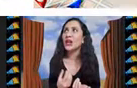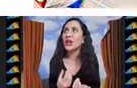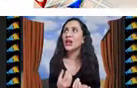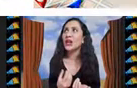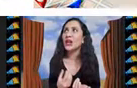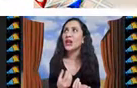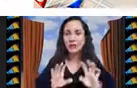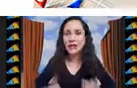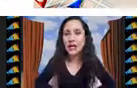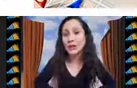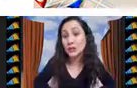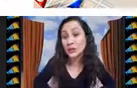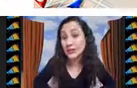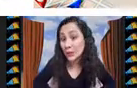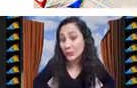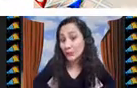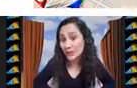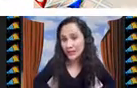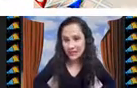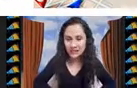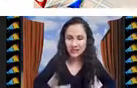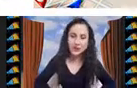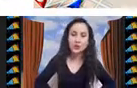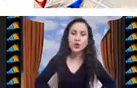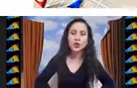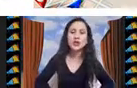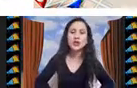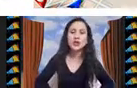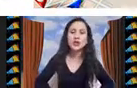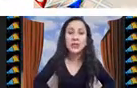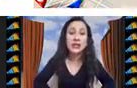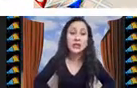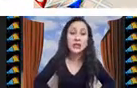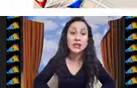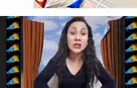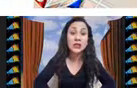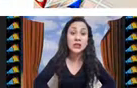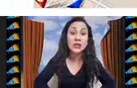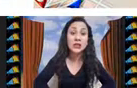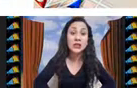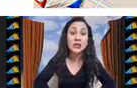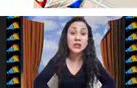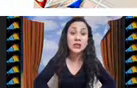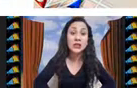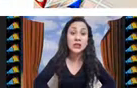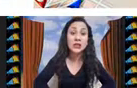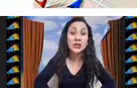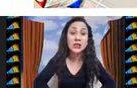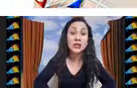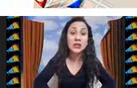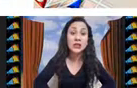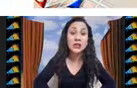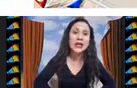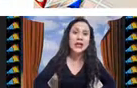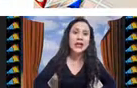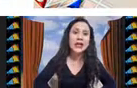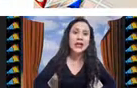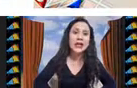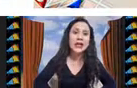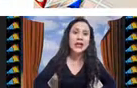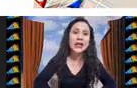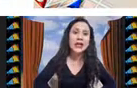combinaciones de valores de variables no están permitidas, ciertas soluciones no están permitidas, o podría no tener restricciones.